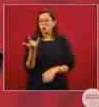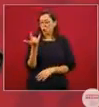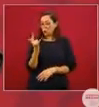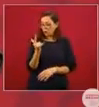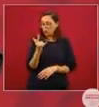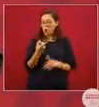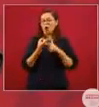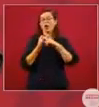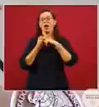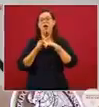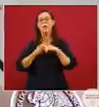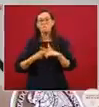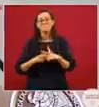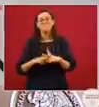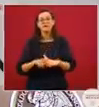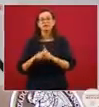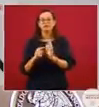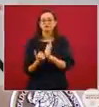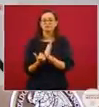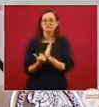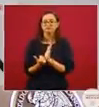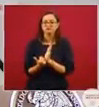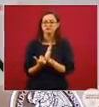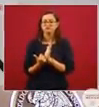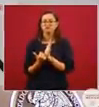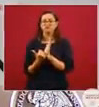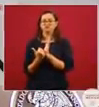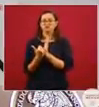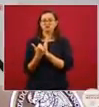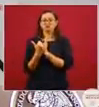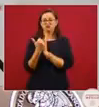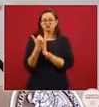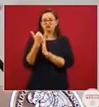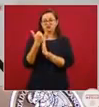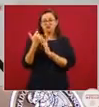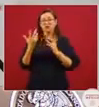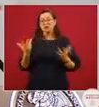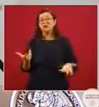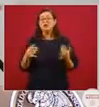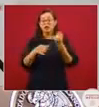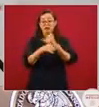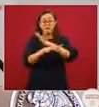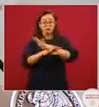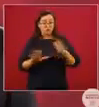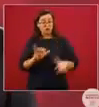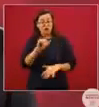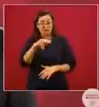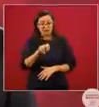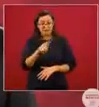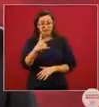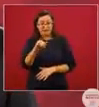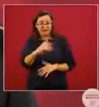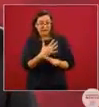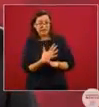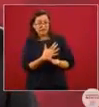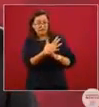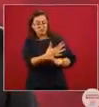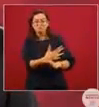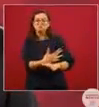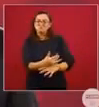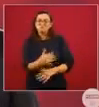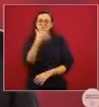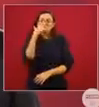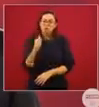vamos hacia adelante. Entonces, los datos de hoy del Inegi corresponden a esa situación,